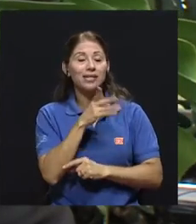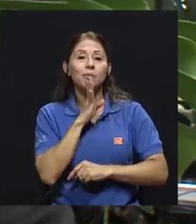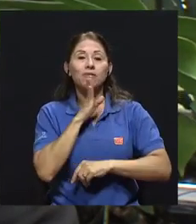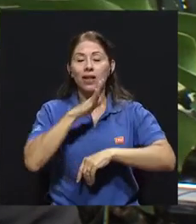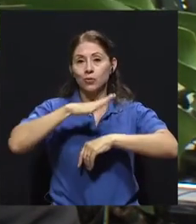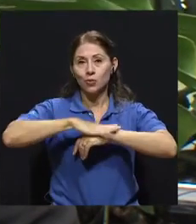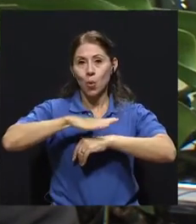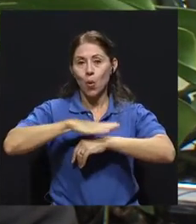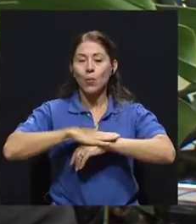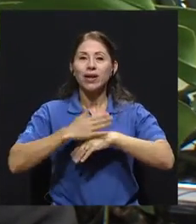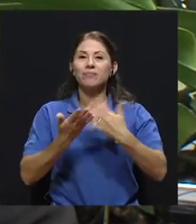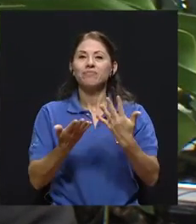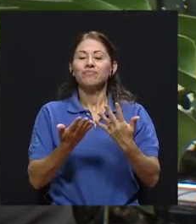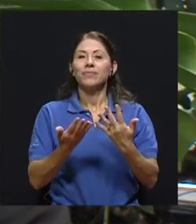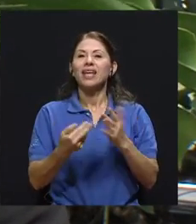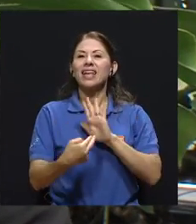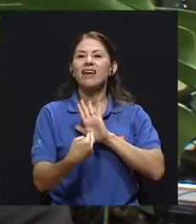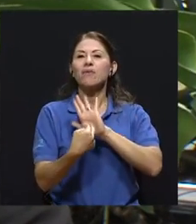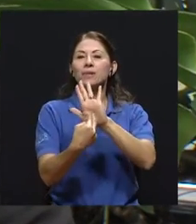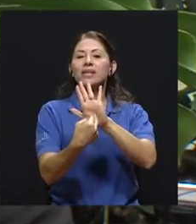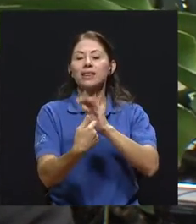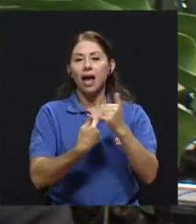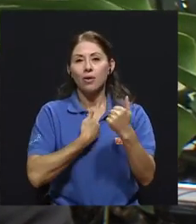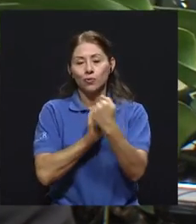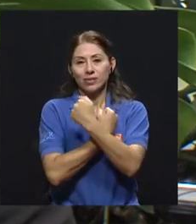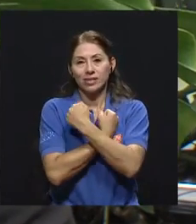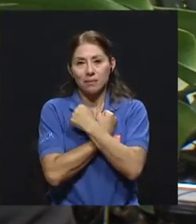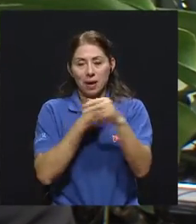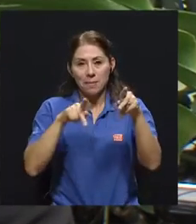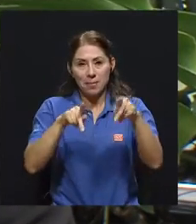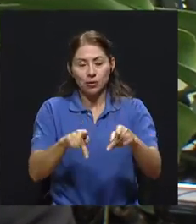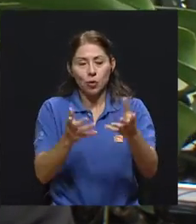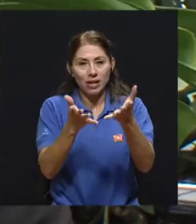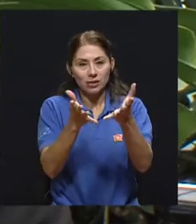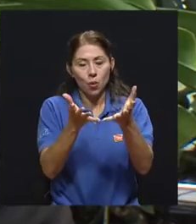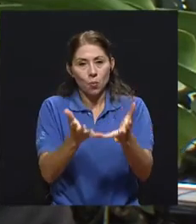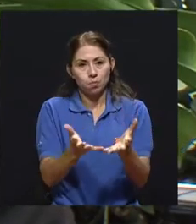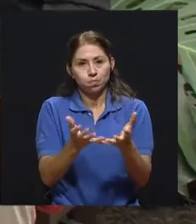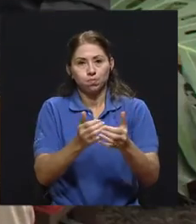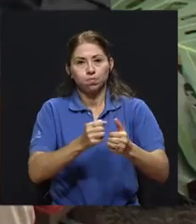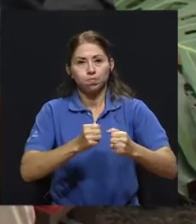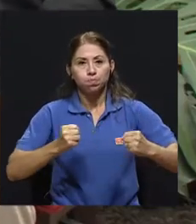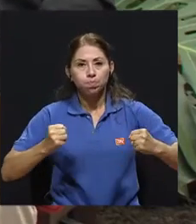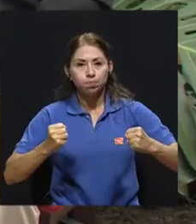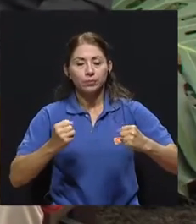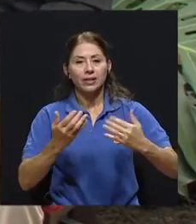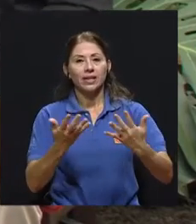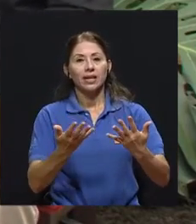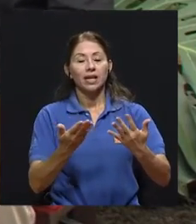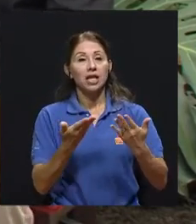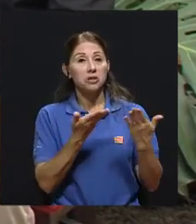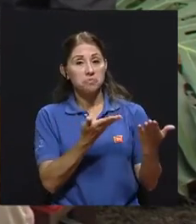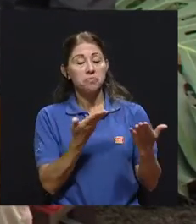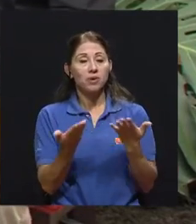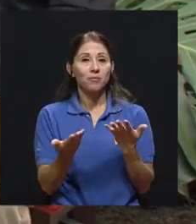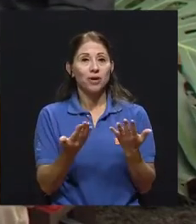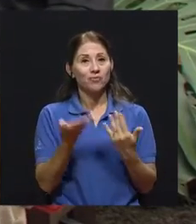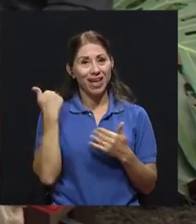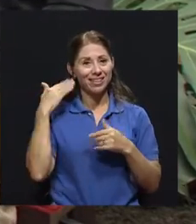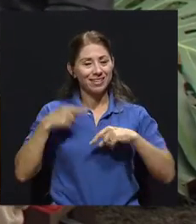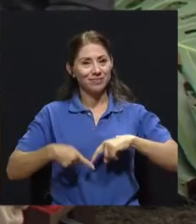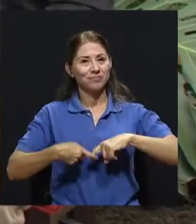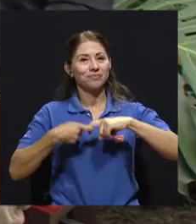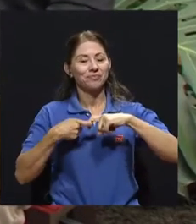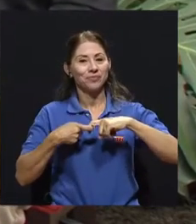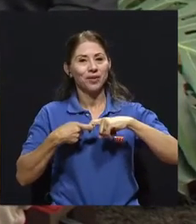de lo que representa la autoestima en personas que padecen de obesidad. Y, don Mariano, bueno, nos quedamos en el bloque